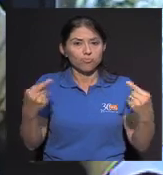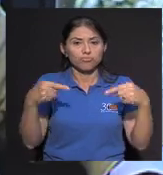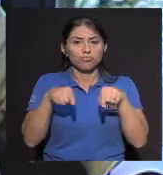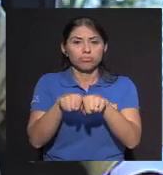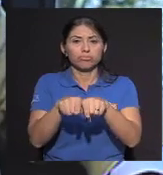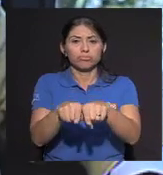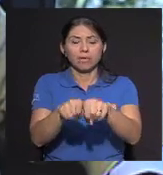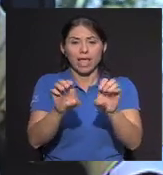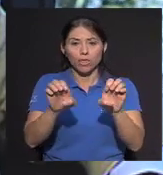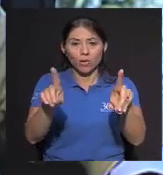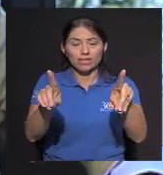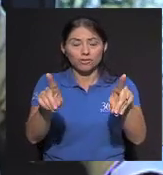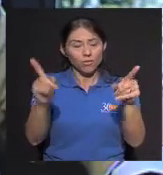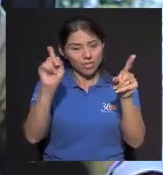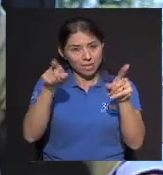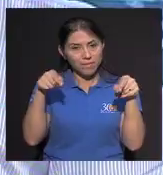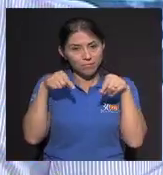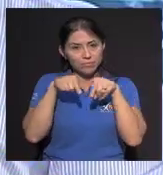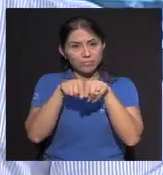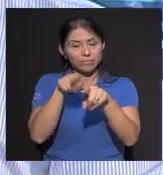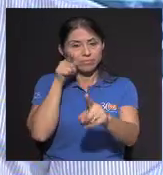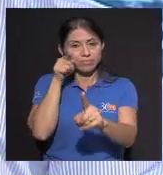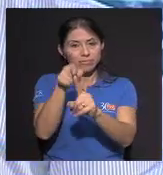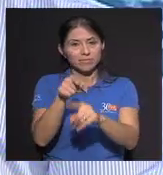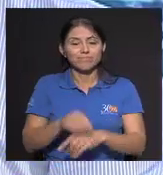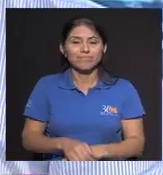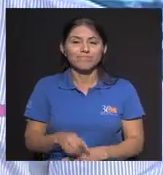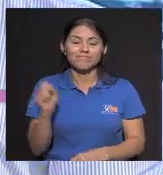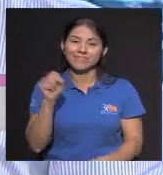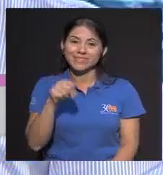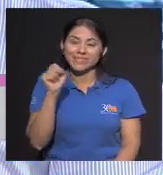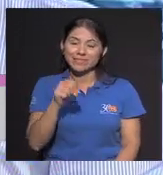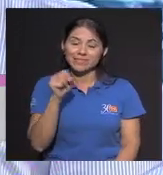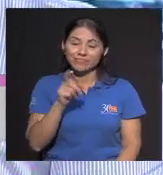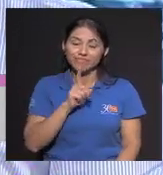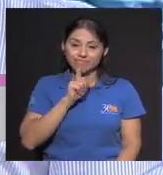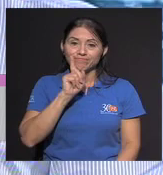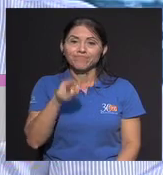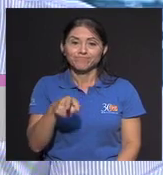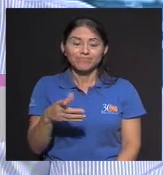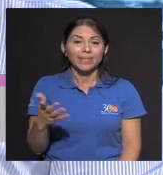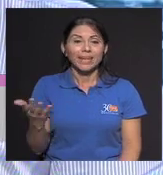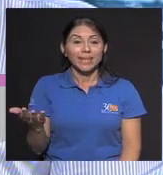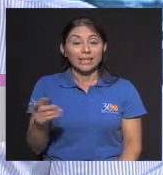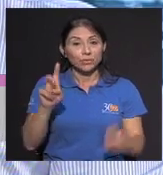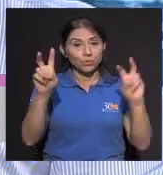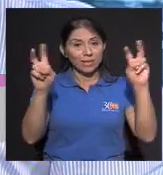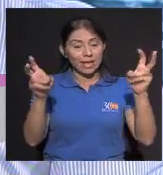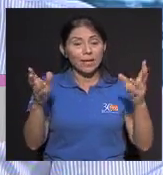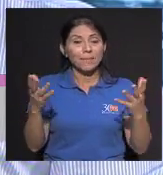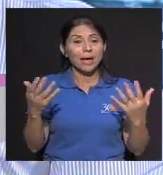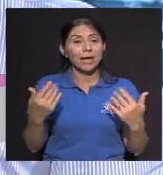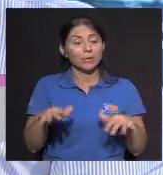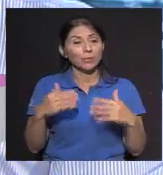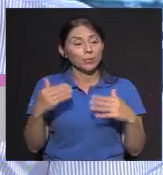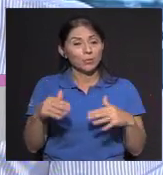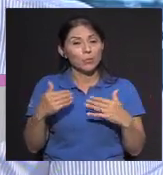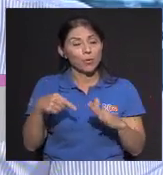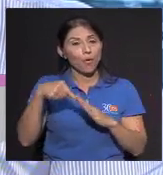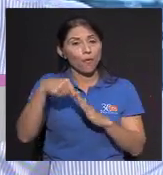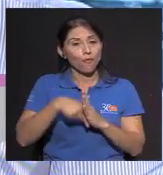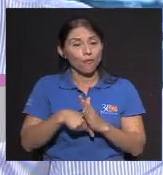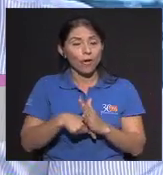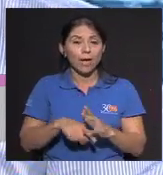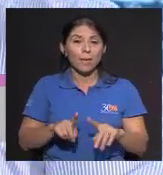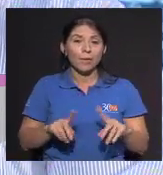Va de la mano Con la educación No perder El punto de vista Así es Así es Definitivamente Que es un tema Que se